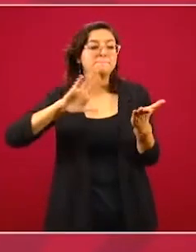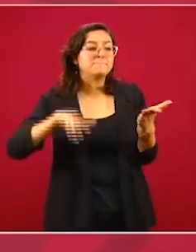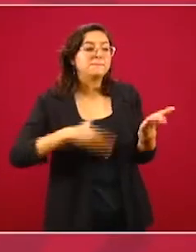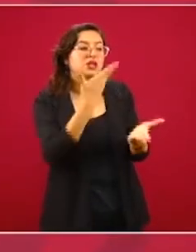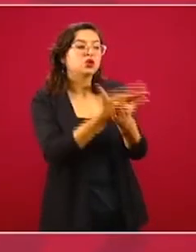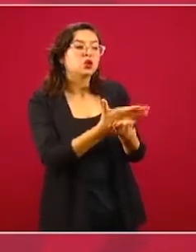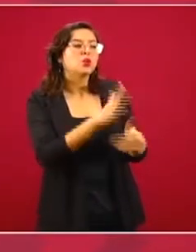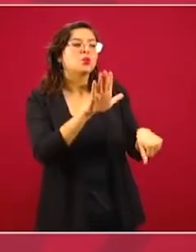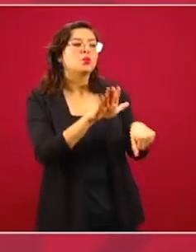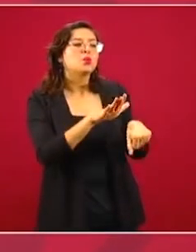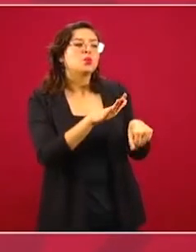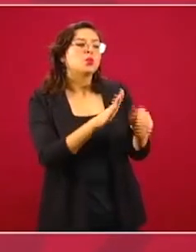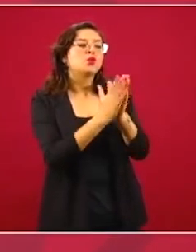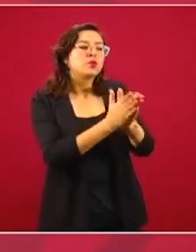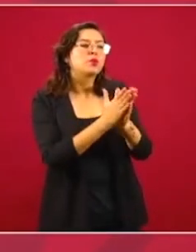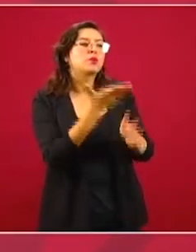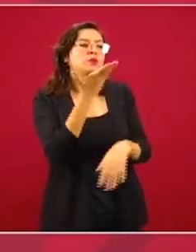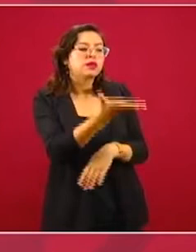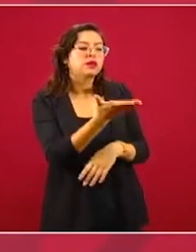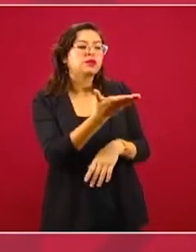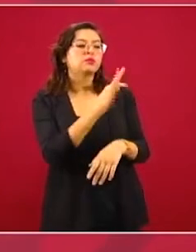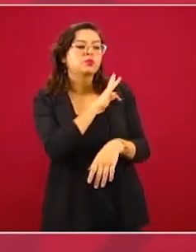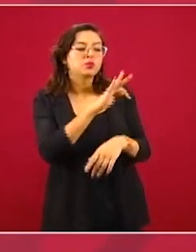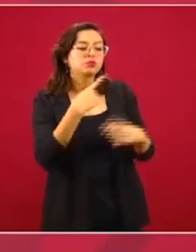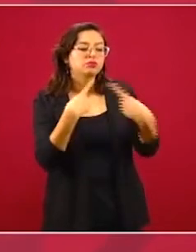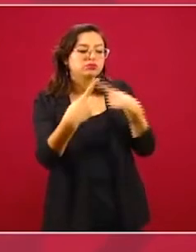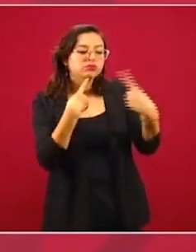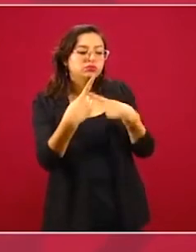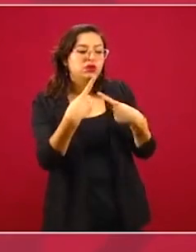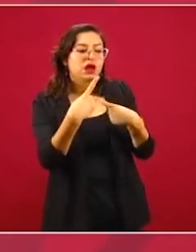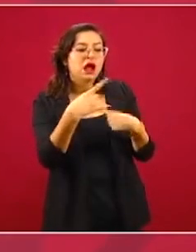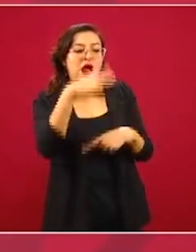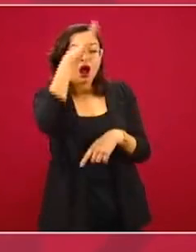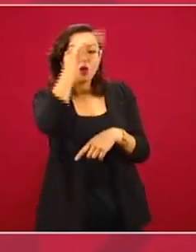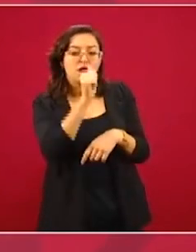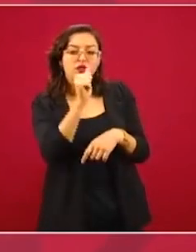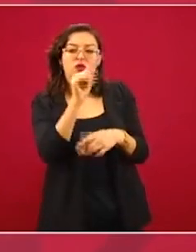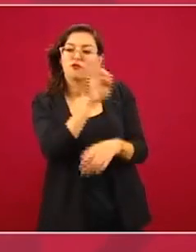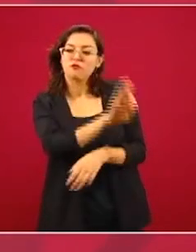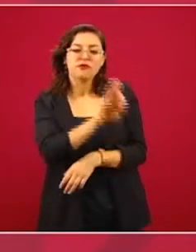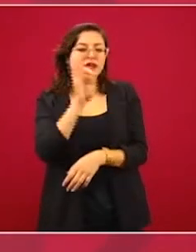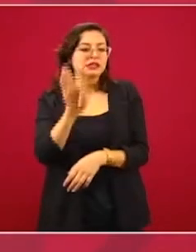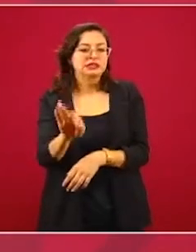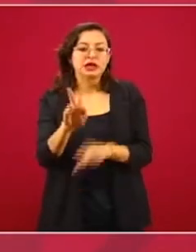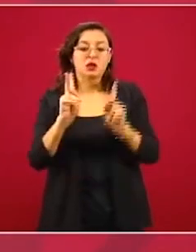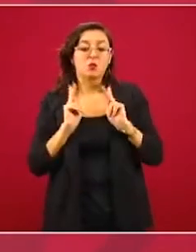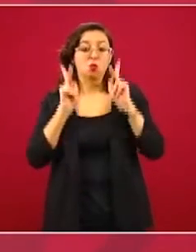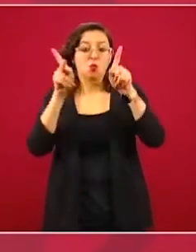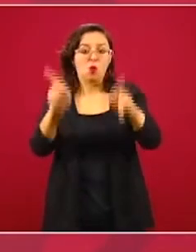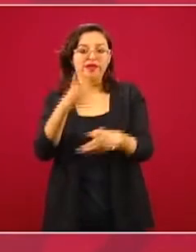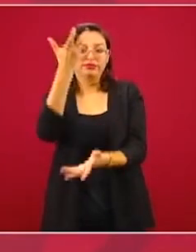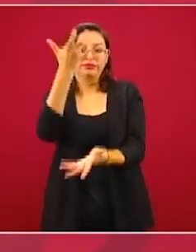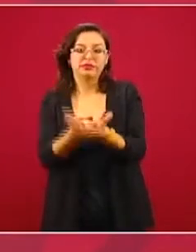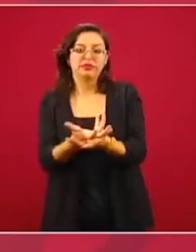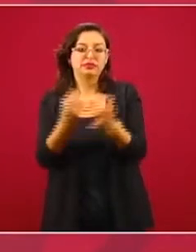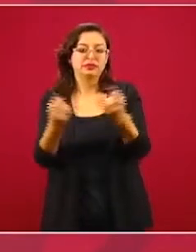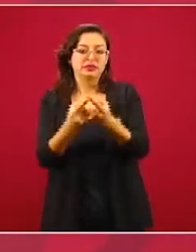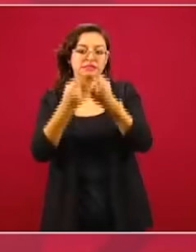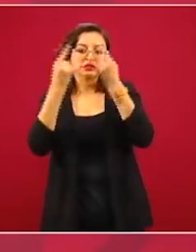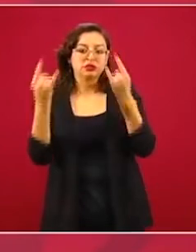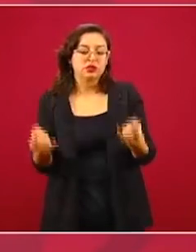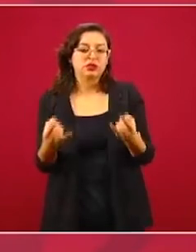las fechas históricas